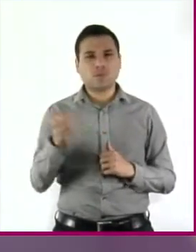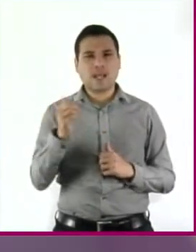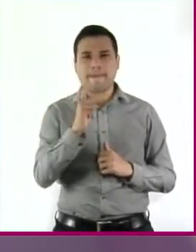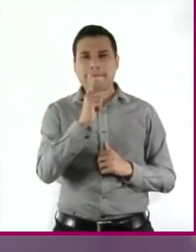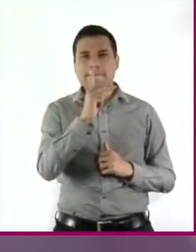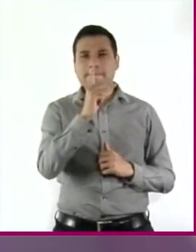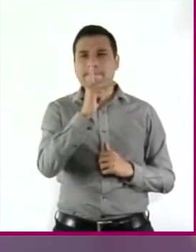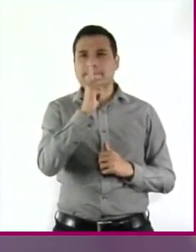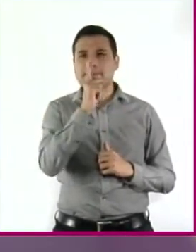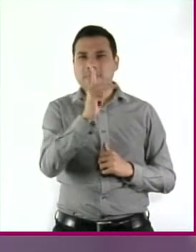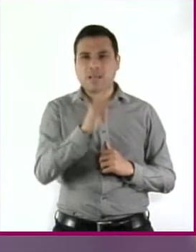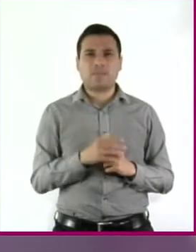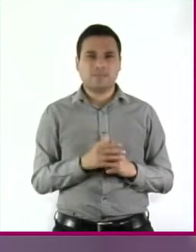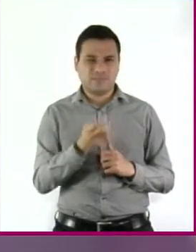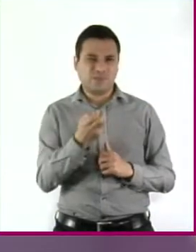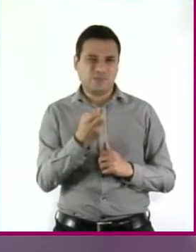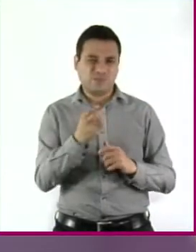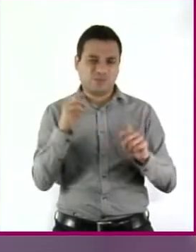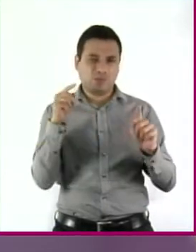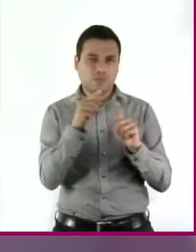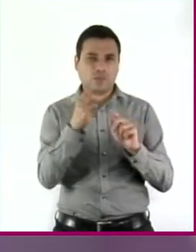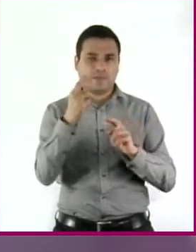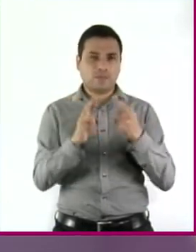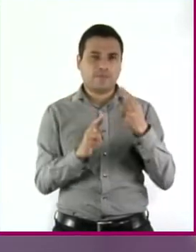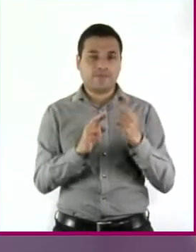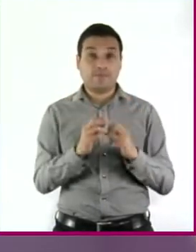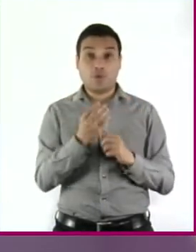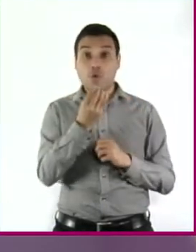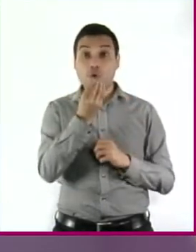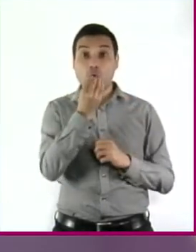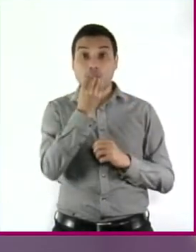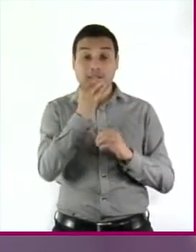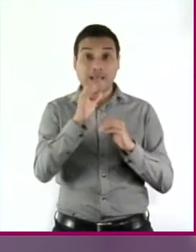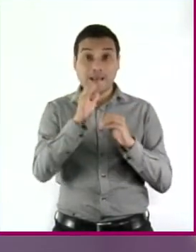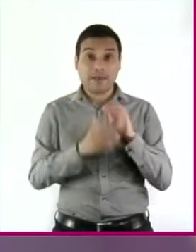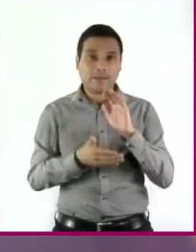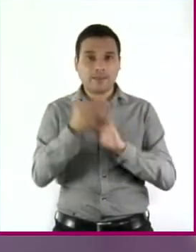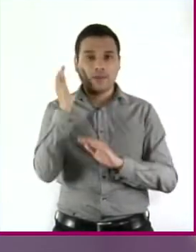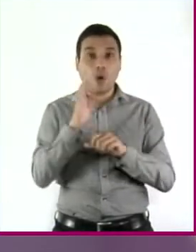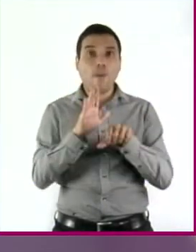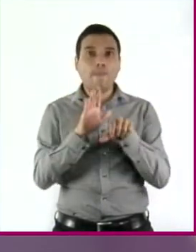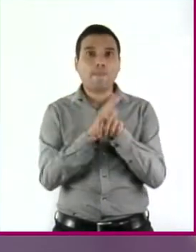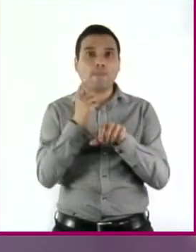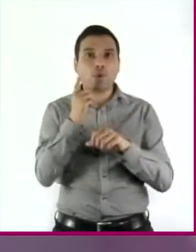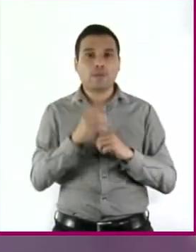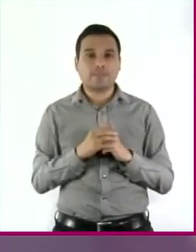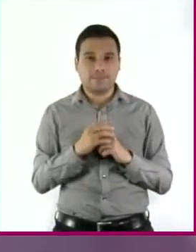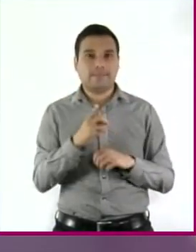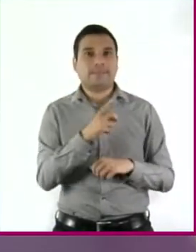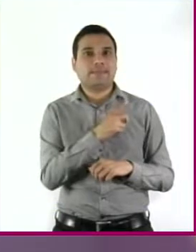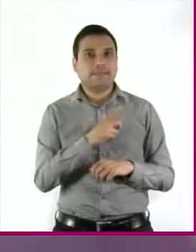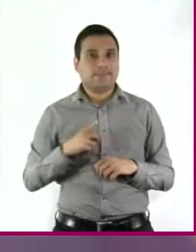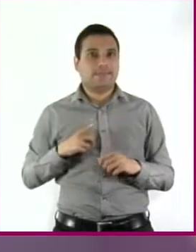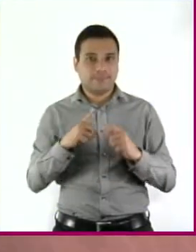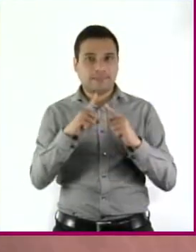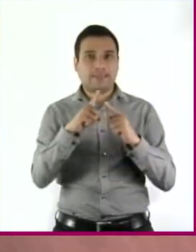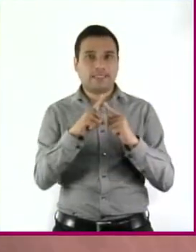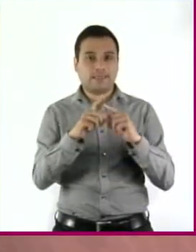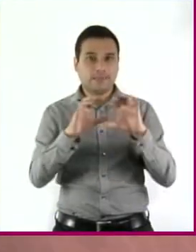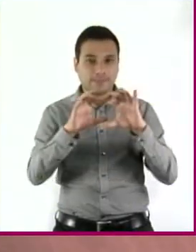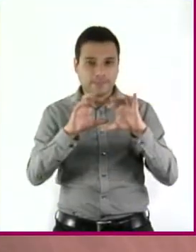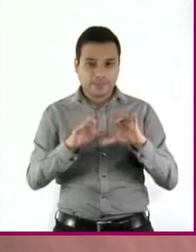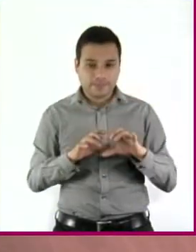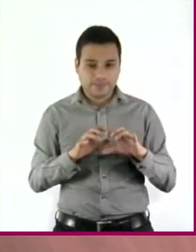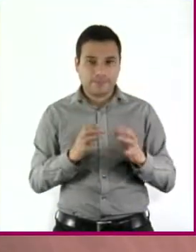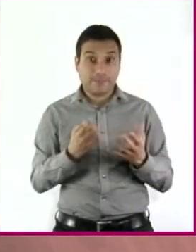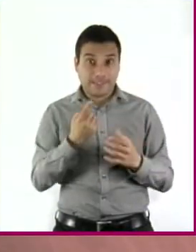Pero básicamente esa era la idea. Eso sí, después de comer se tuvo que ir en friega porque tenía que terminar un ensayo de su maestría. ¿Ya